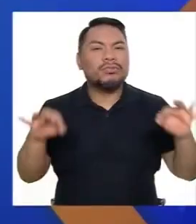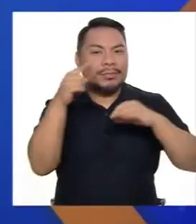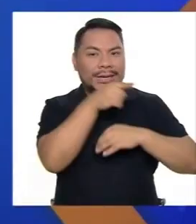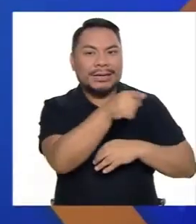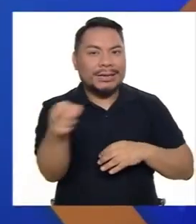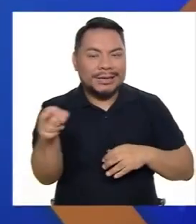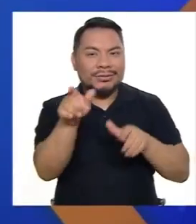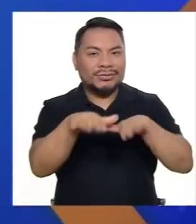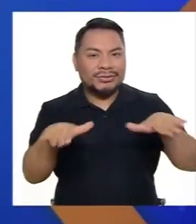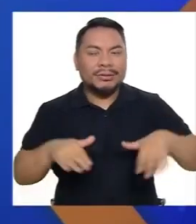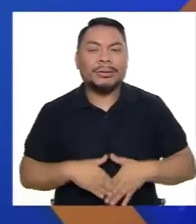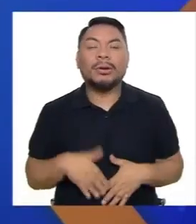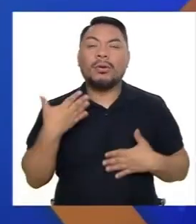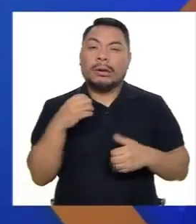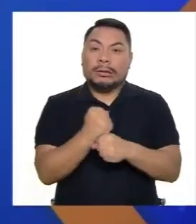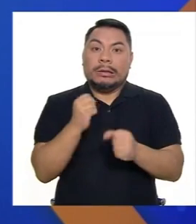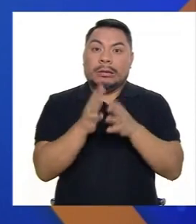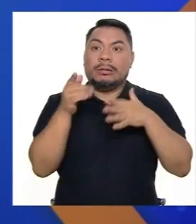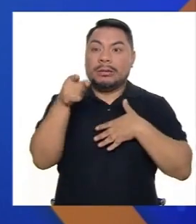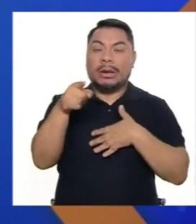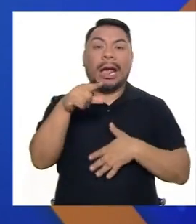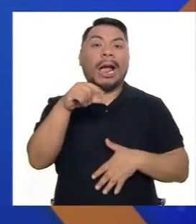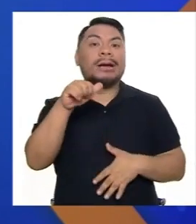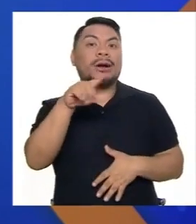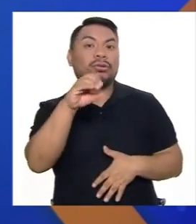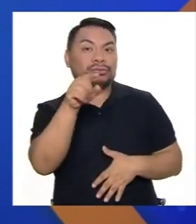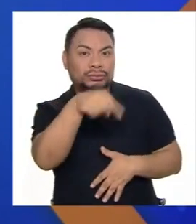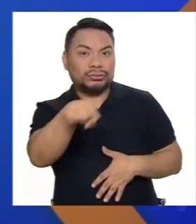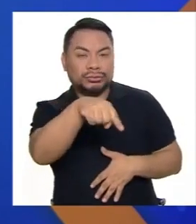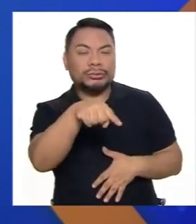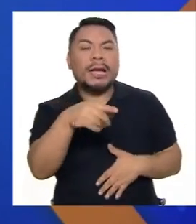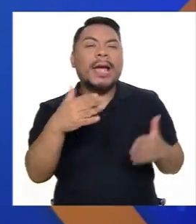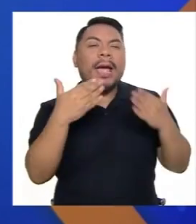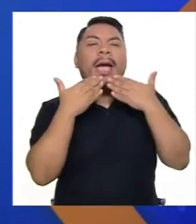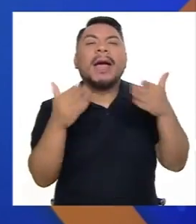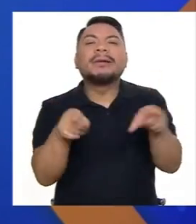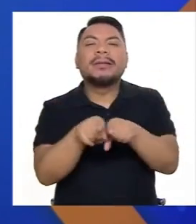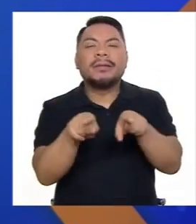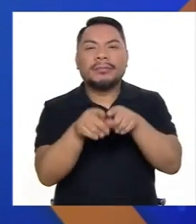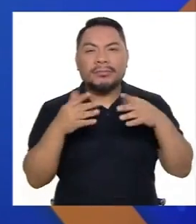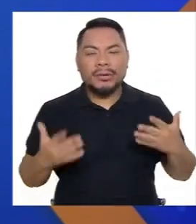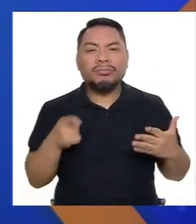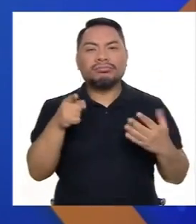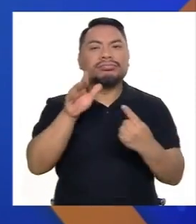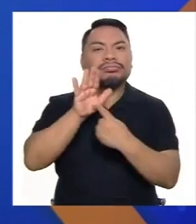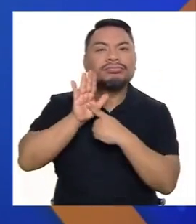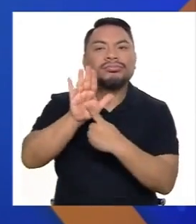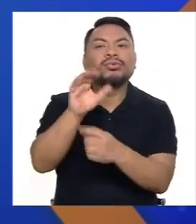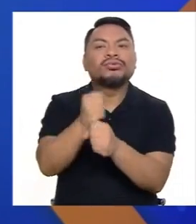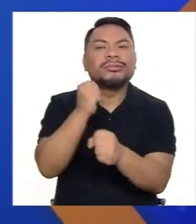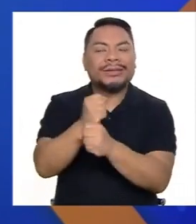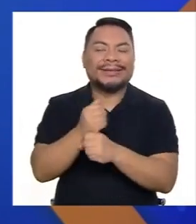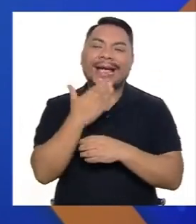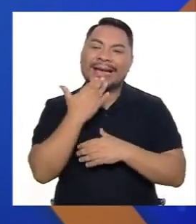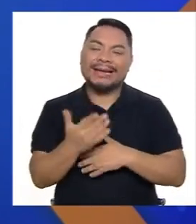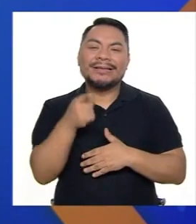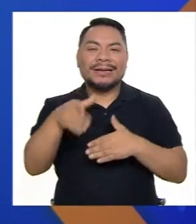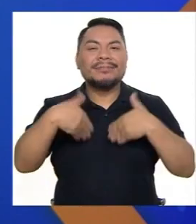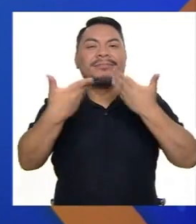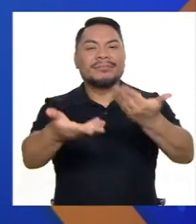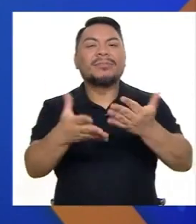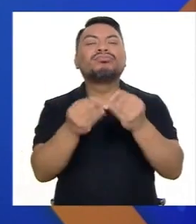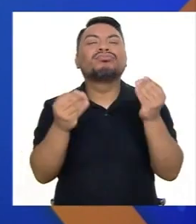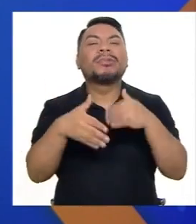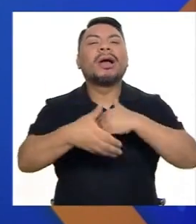ellos. Una gran labor de gaso y les agradecemos además por mostrarnos su trabajo. Les enviamos